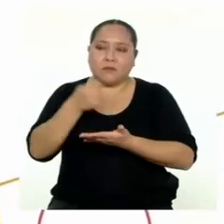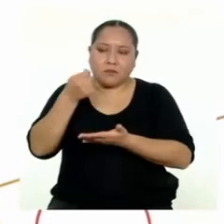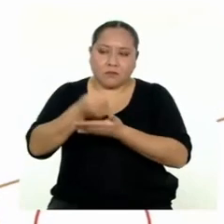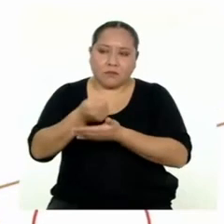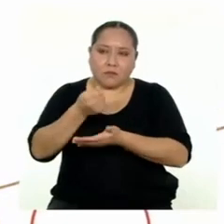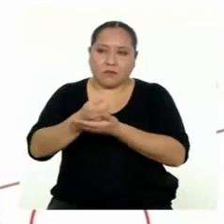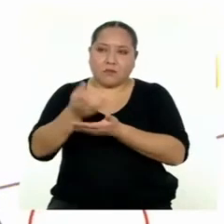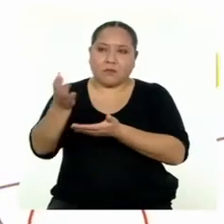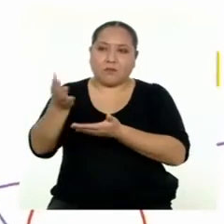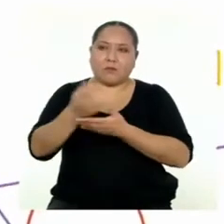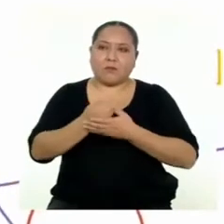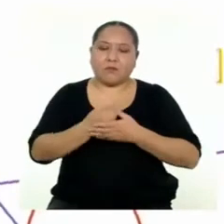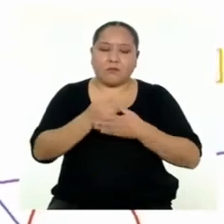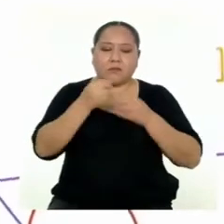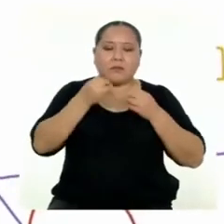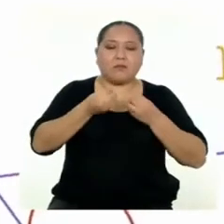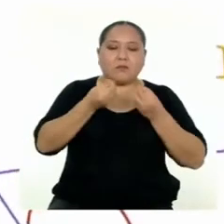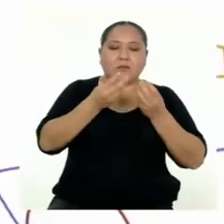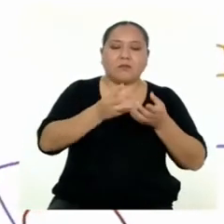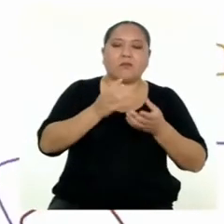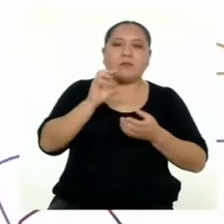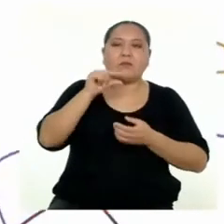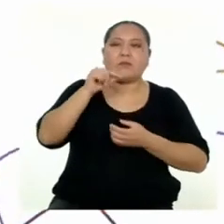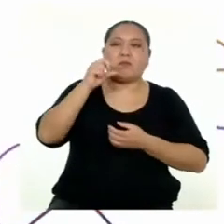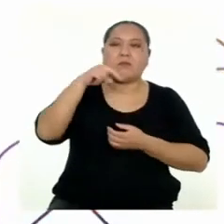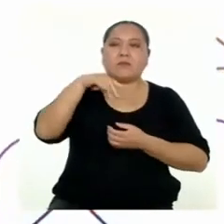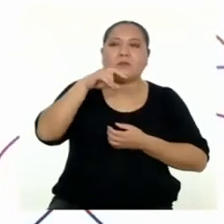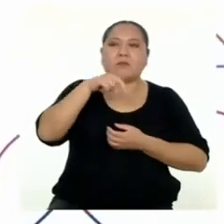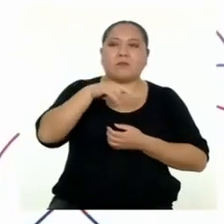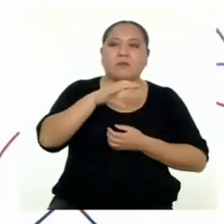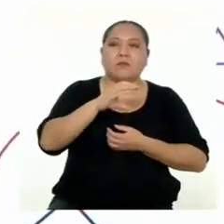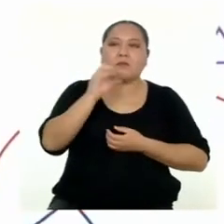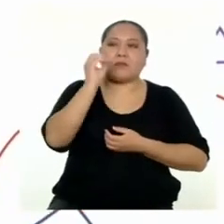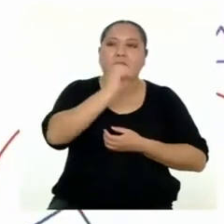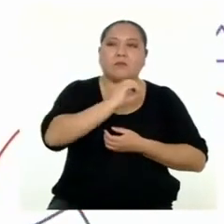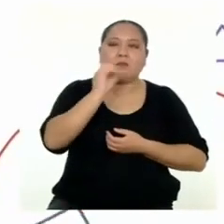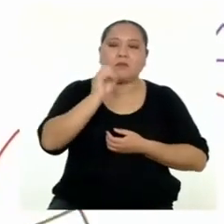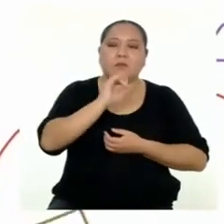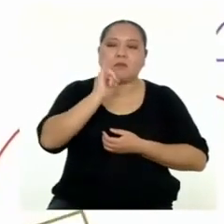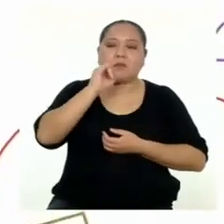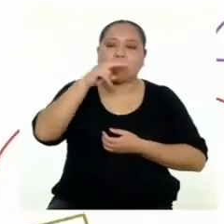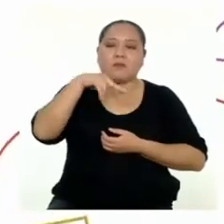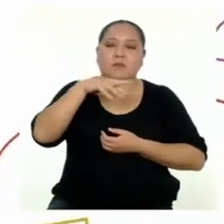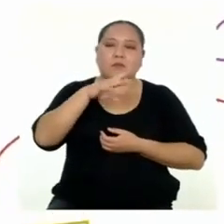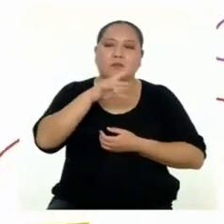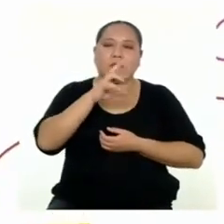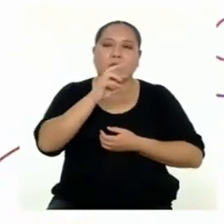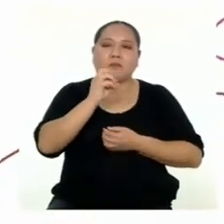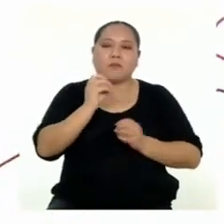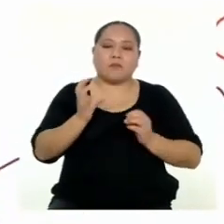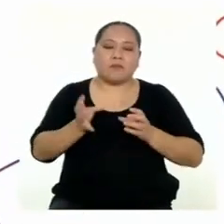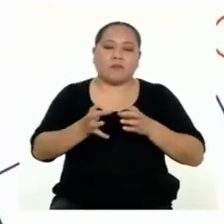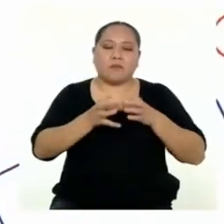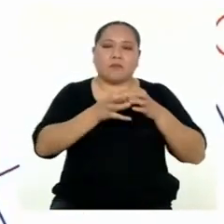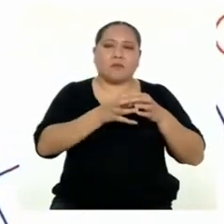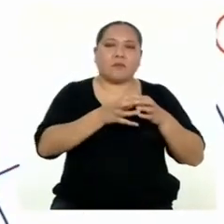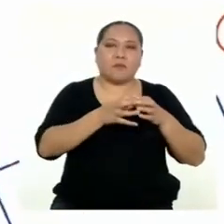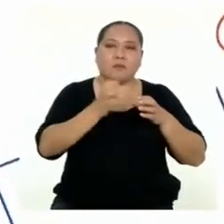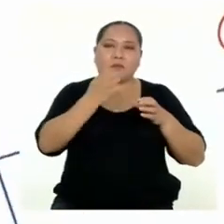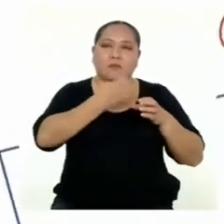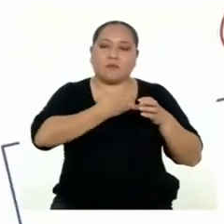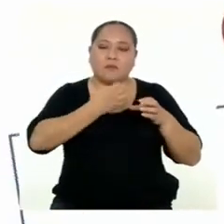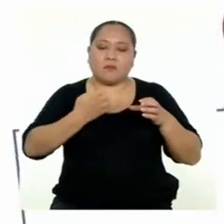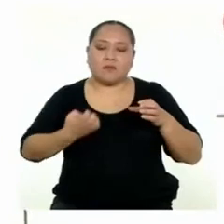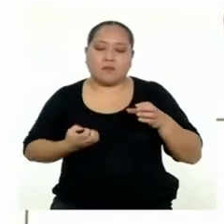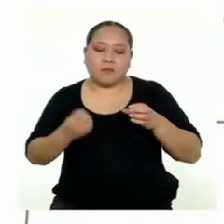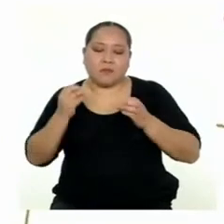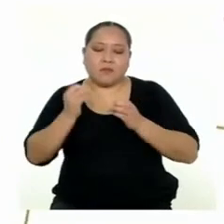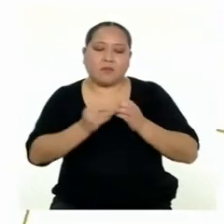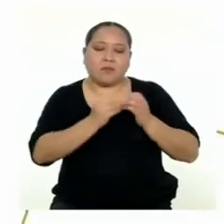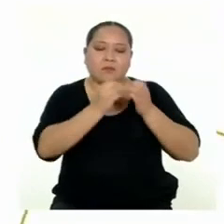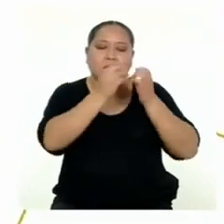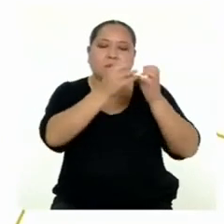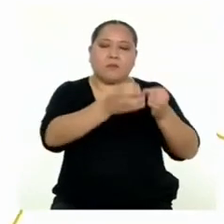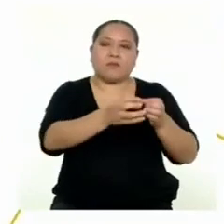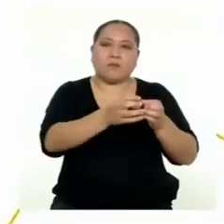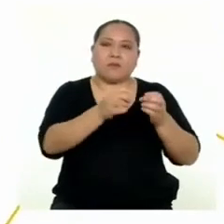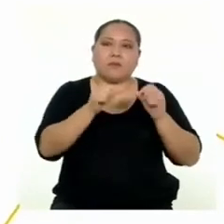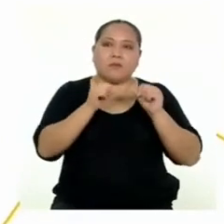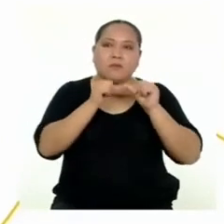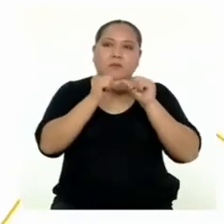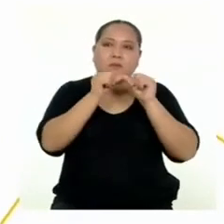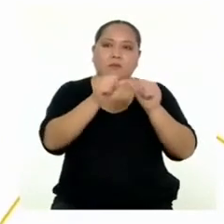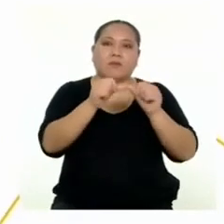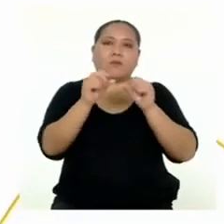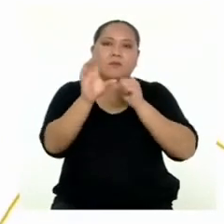Luego genera ganancias, intereses e inversión. Y es el Estado quien se encarga de